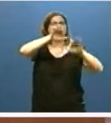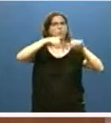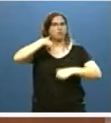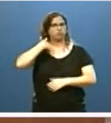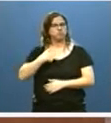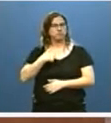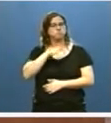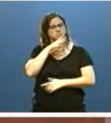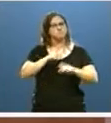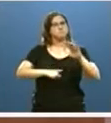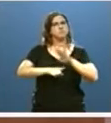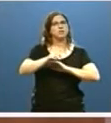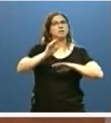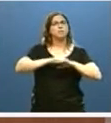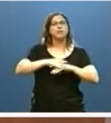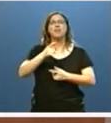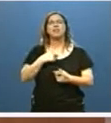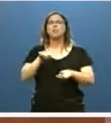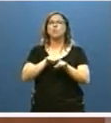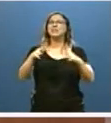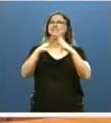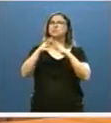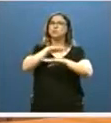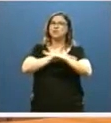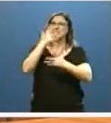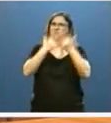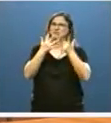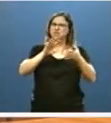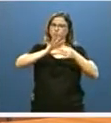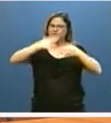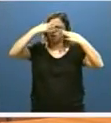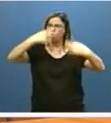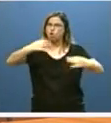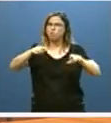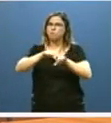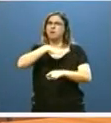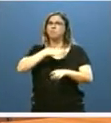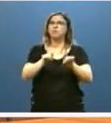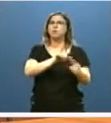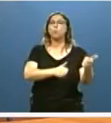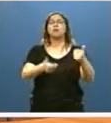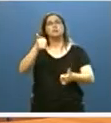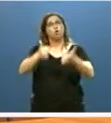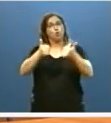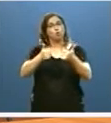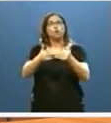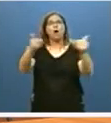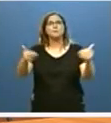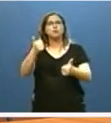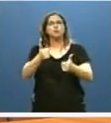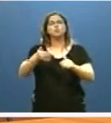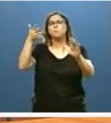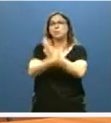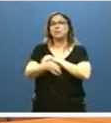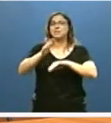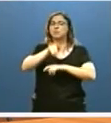Estamos avanzando en la adecuación y racionalización de las estructuras administrativas, de modo que sea posible implantar el concurso abierto y permanente para los